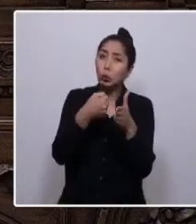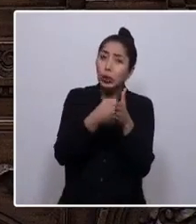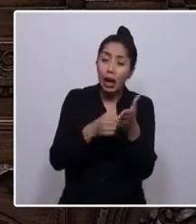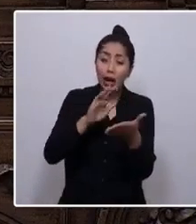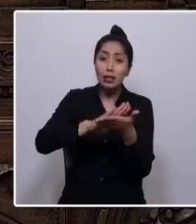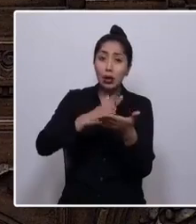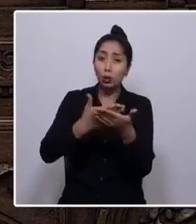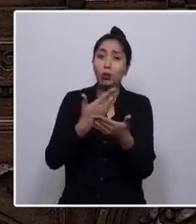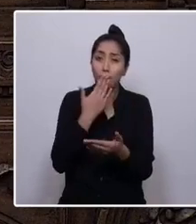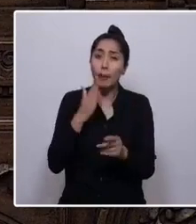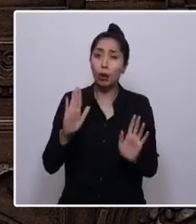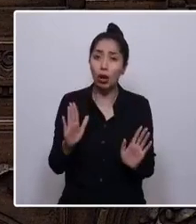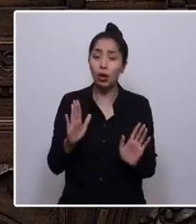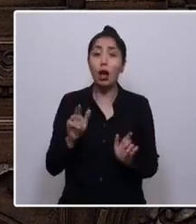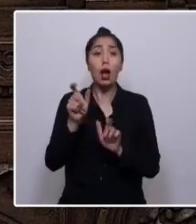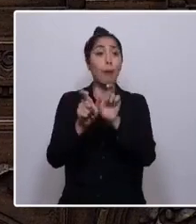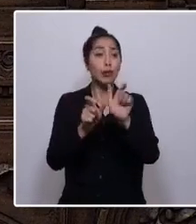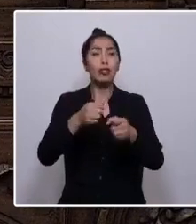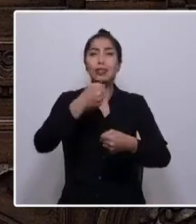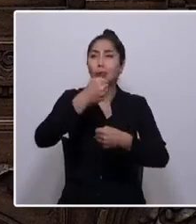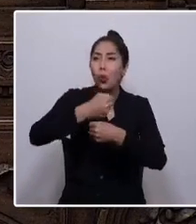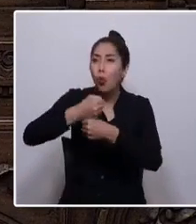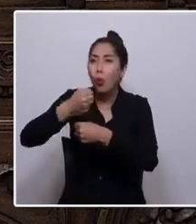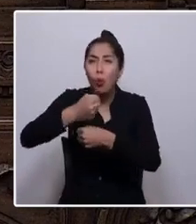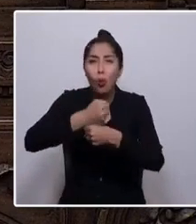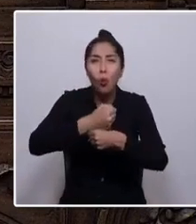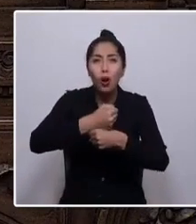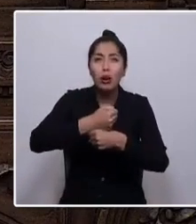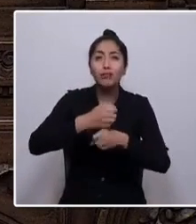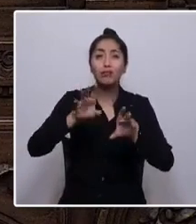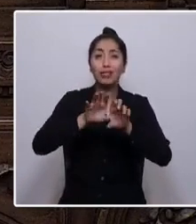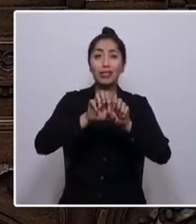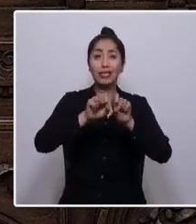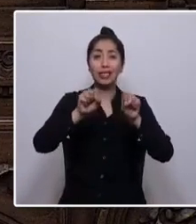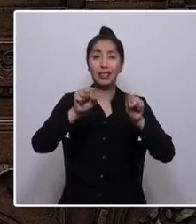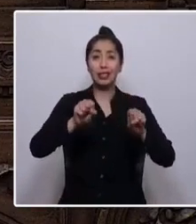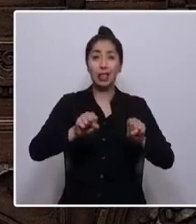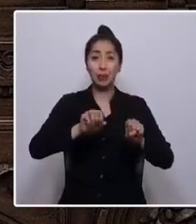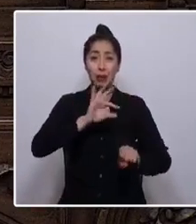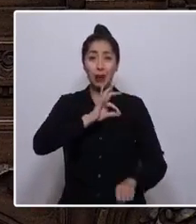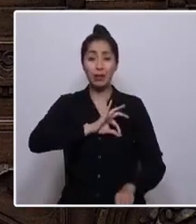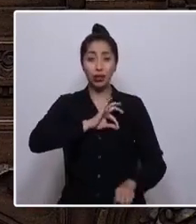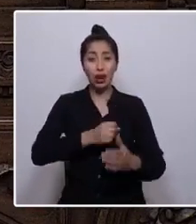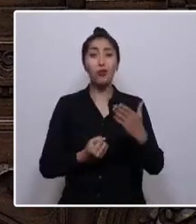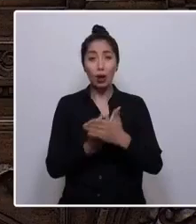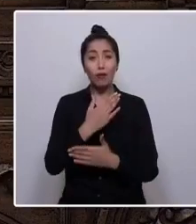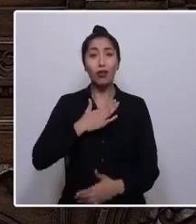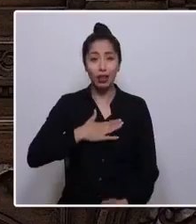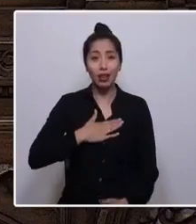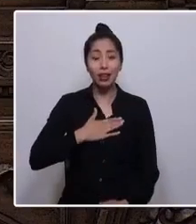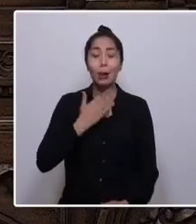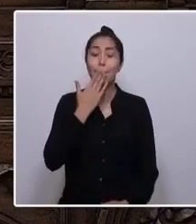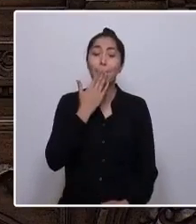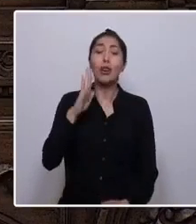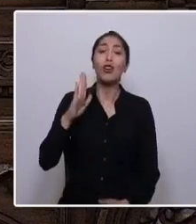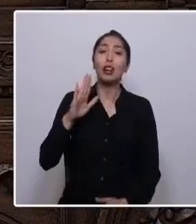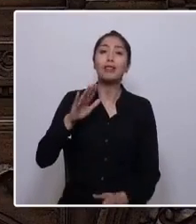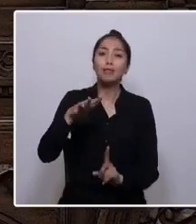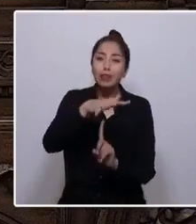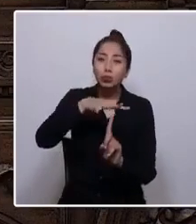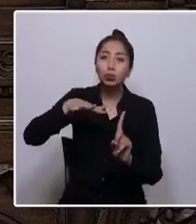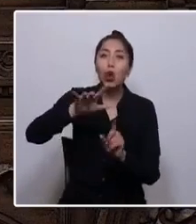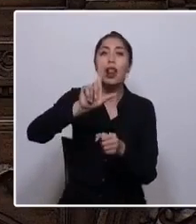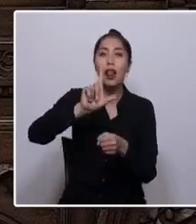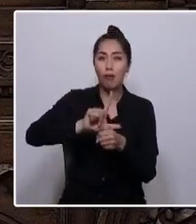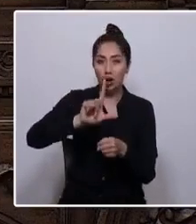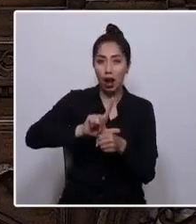población. A quienes han trabajado por un sistema previsional nuevo y por mejores condiciones laborales. A